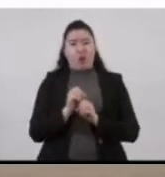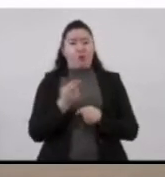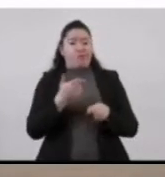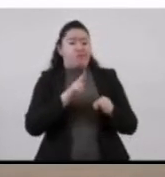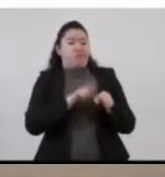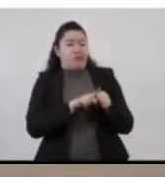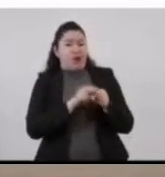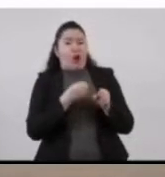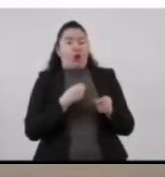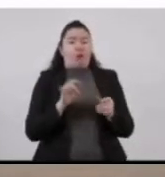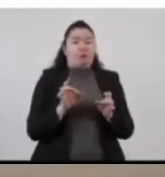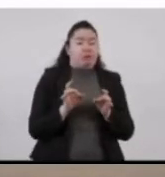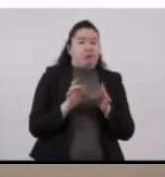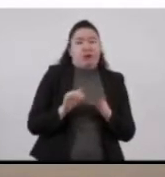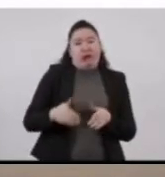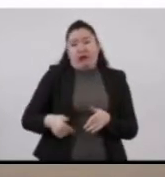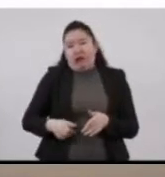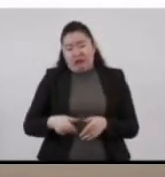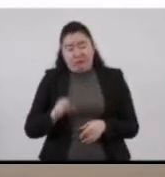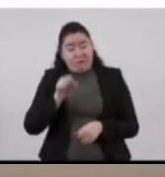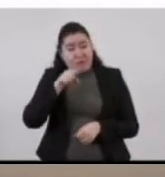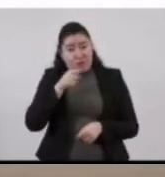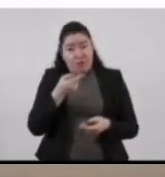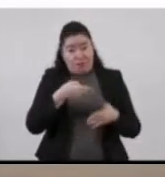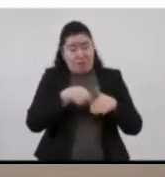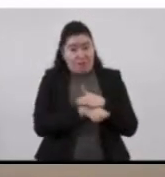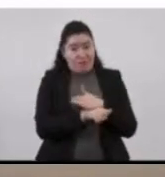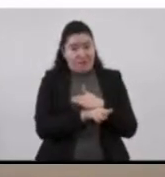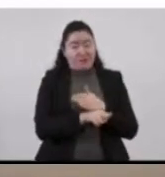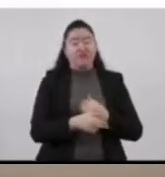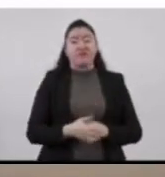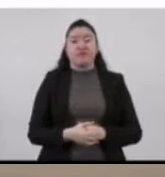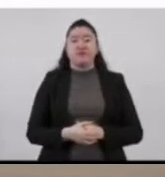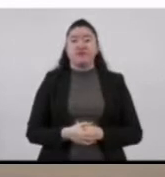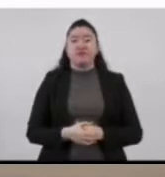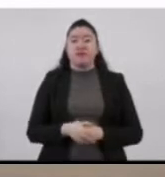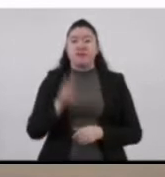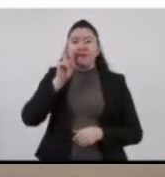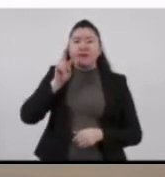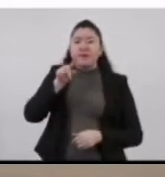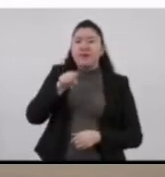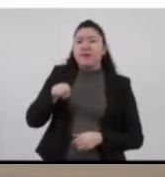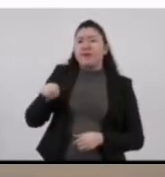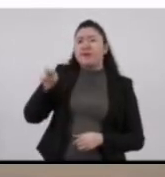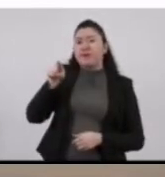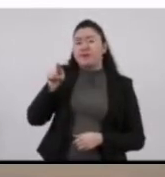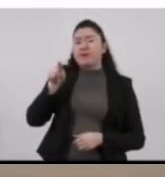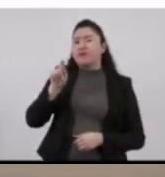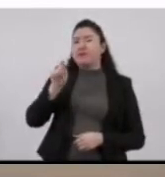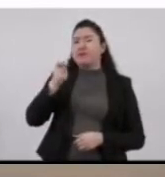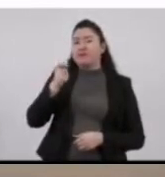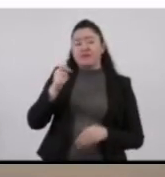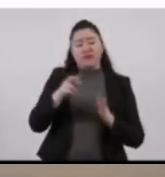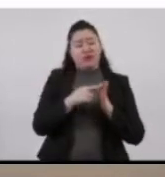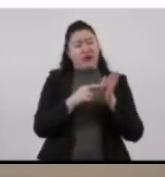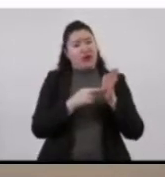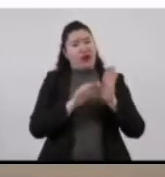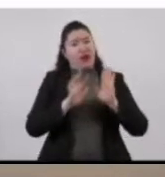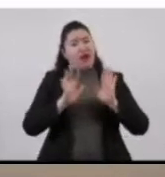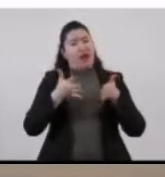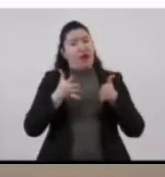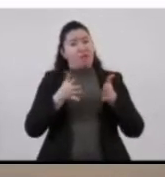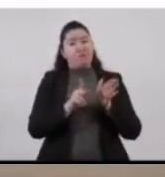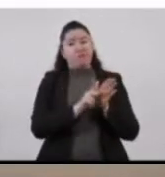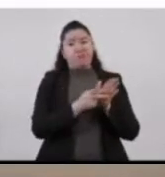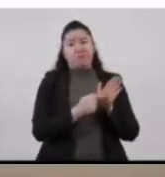en la línea 12 del metro. Como pueden ver en pantalla, estas reglas ya están publicadas en la Gaceta